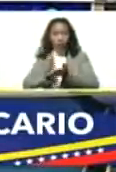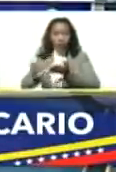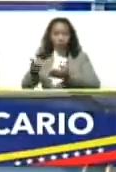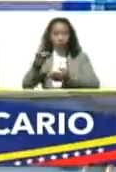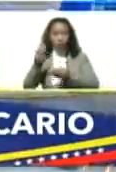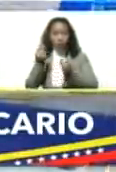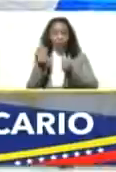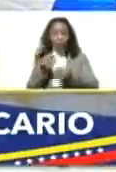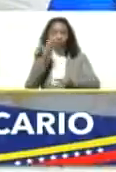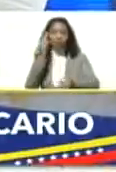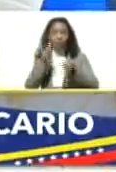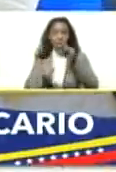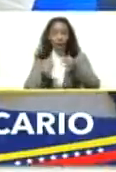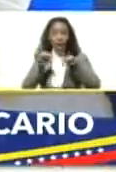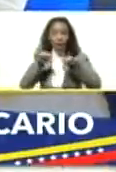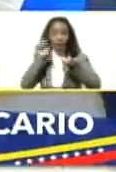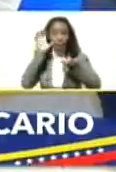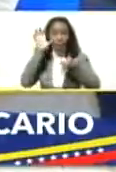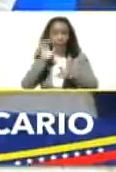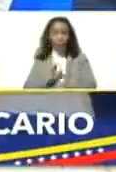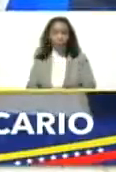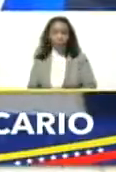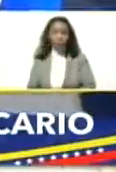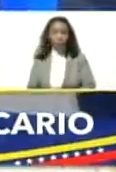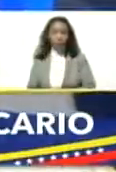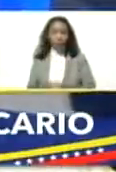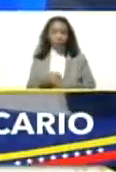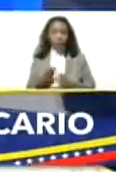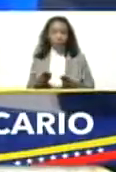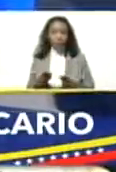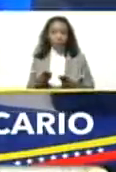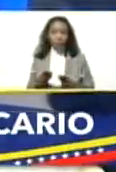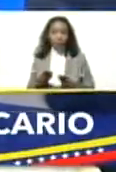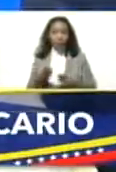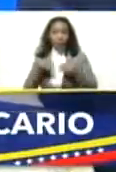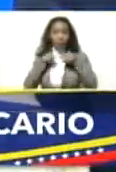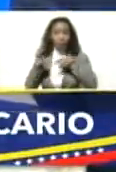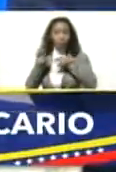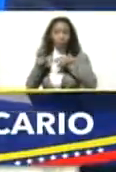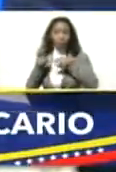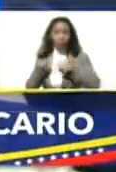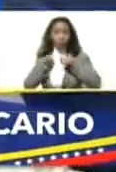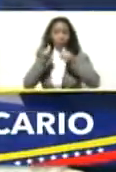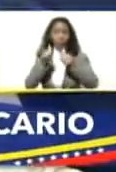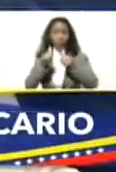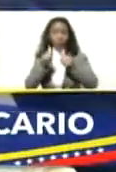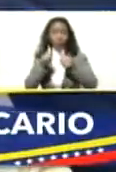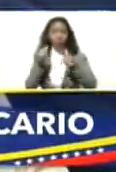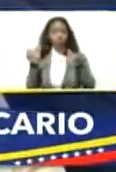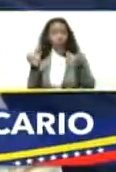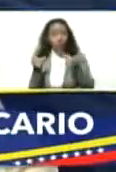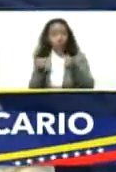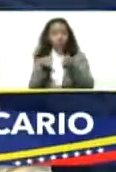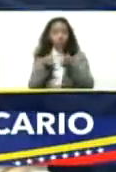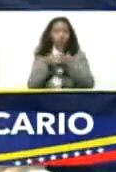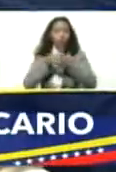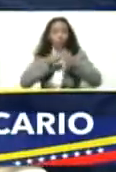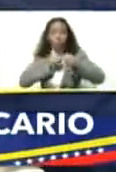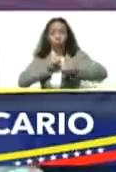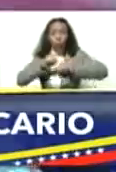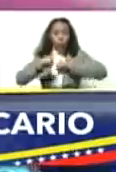monetaria, fiscal del país. Y a partir de allí, bueno, ha surgido un conjunto de acciones